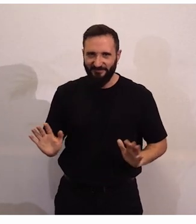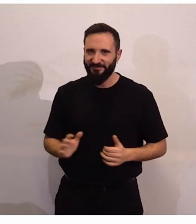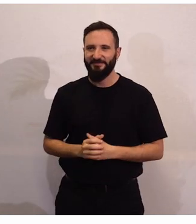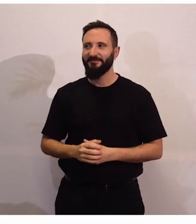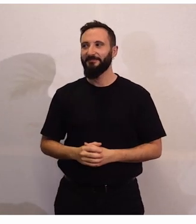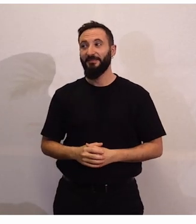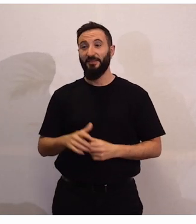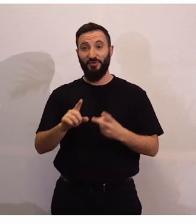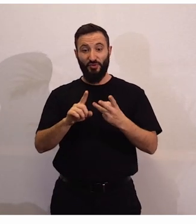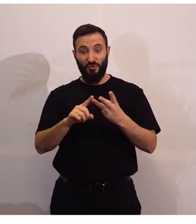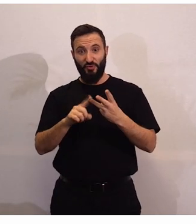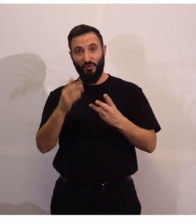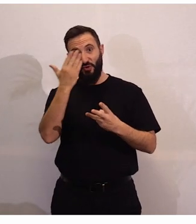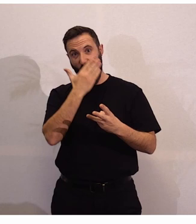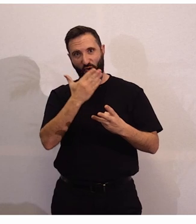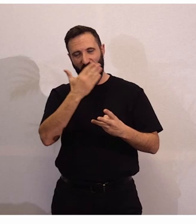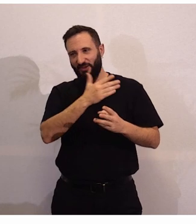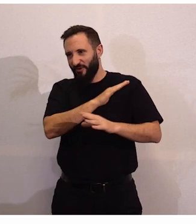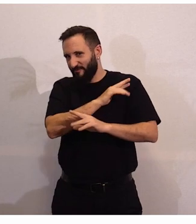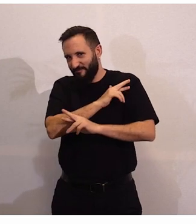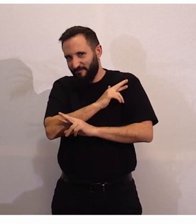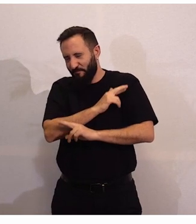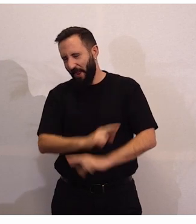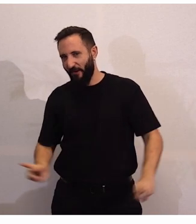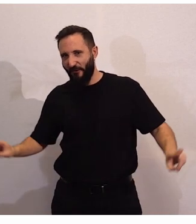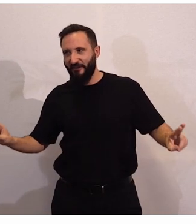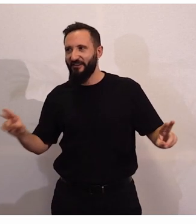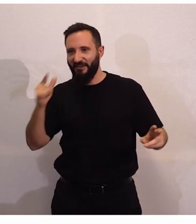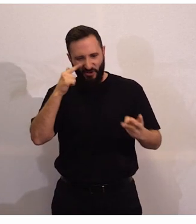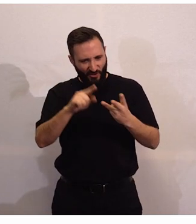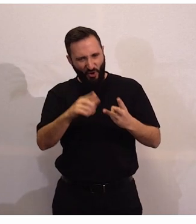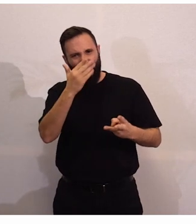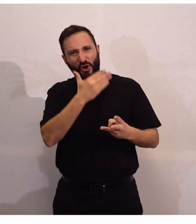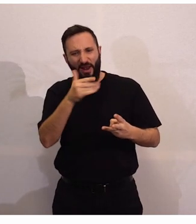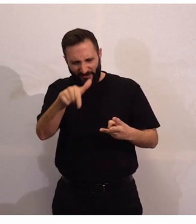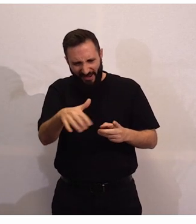Hostia, en el colegio menos. ¿Qué va a pasar en el colegio?